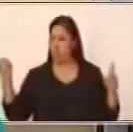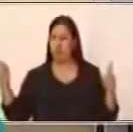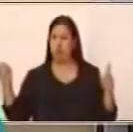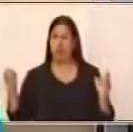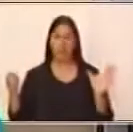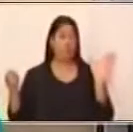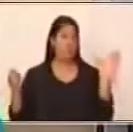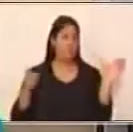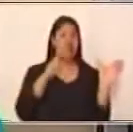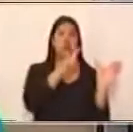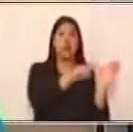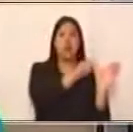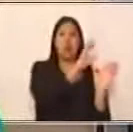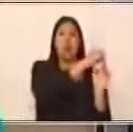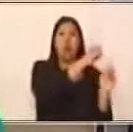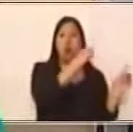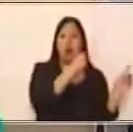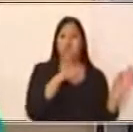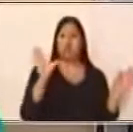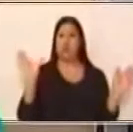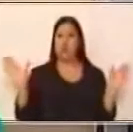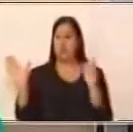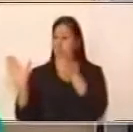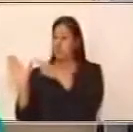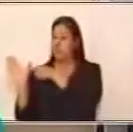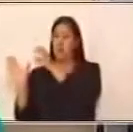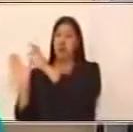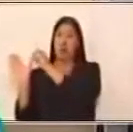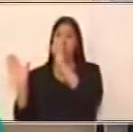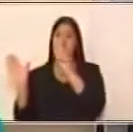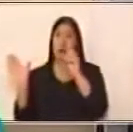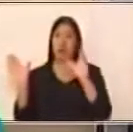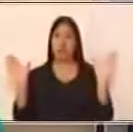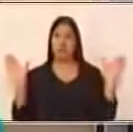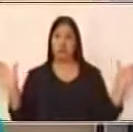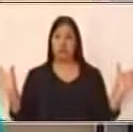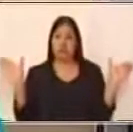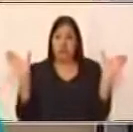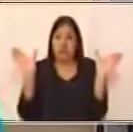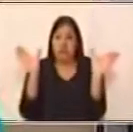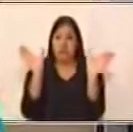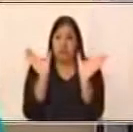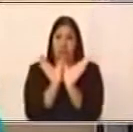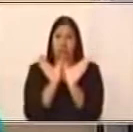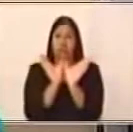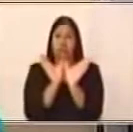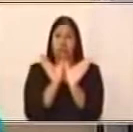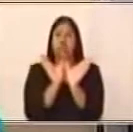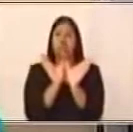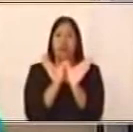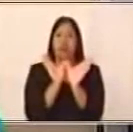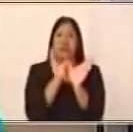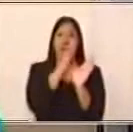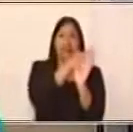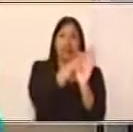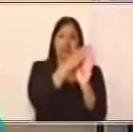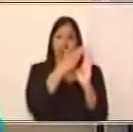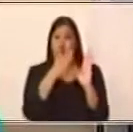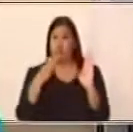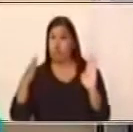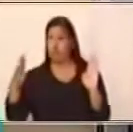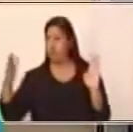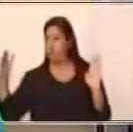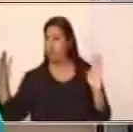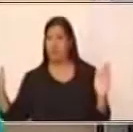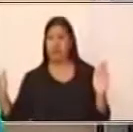sola oración, pero ahora sea una oración compuesta. ¿Sí? Entonces, va a ser fácil identificar, como te